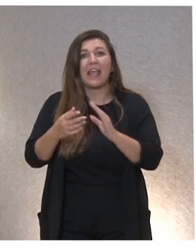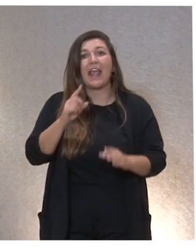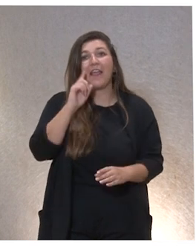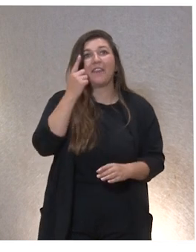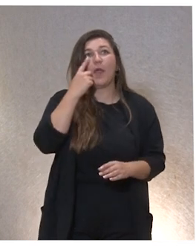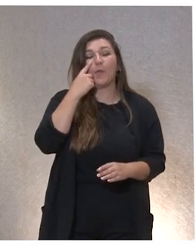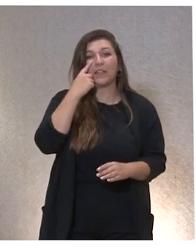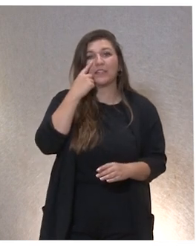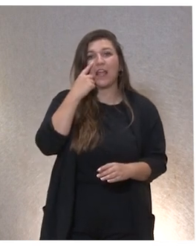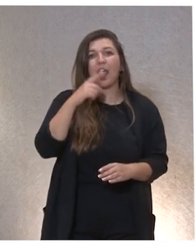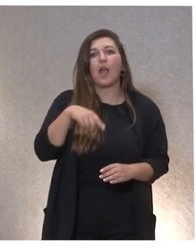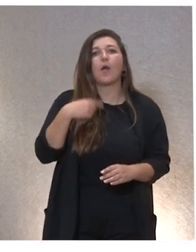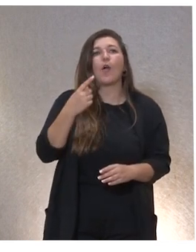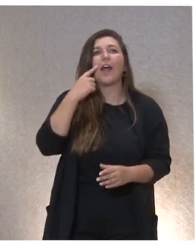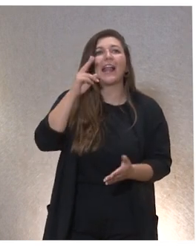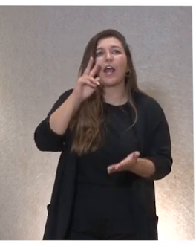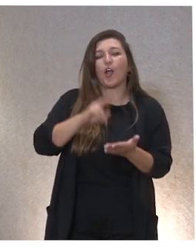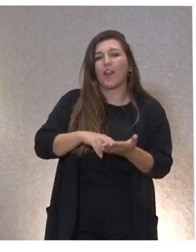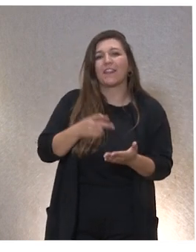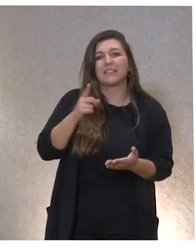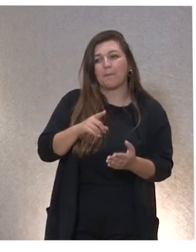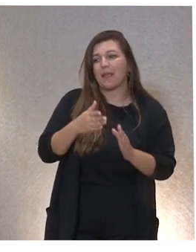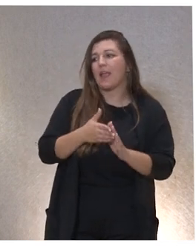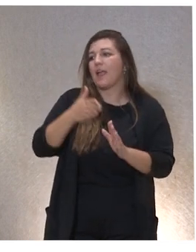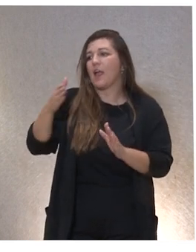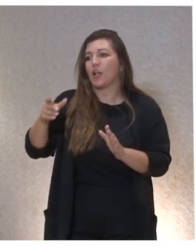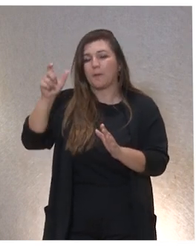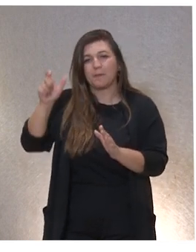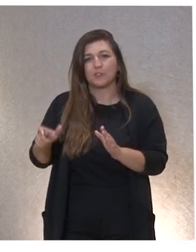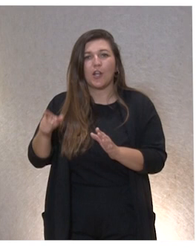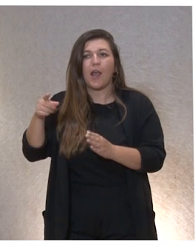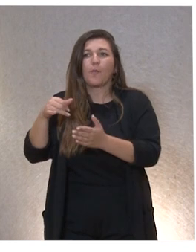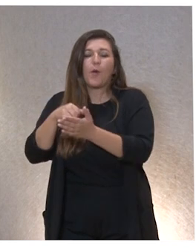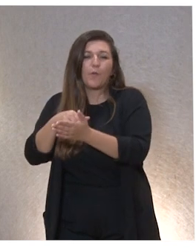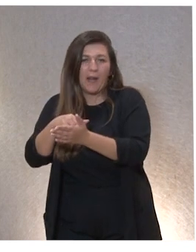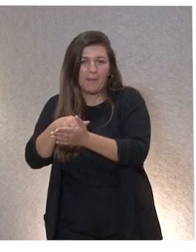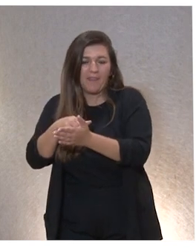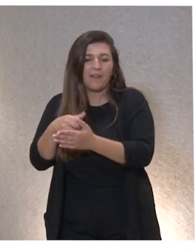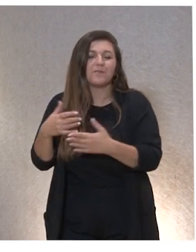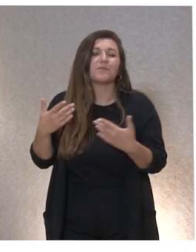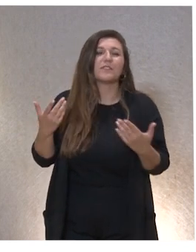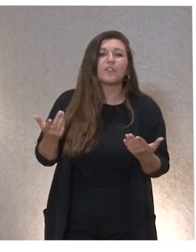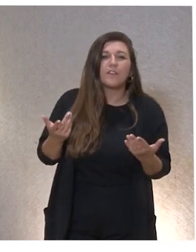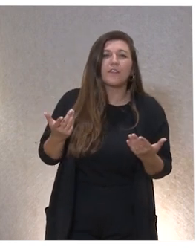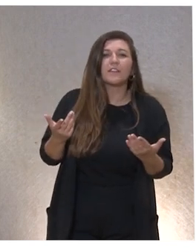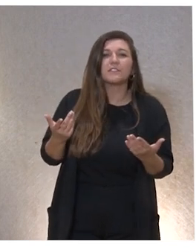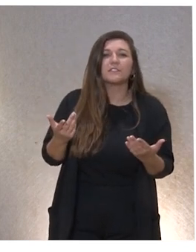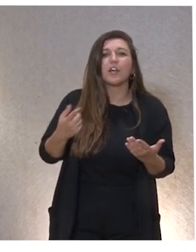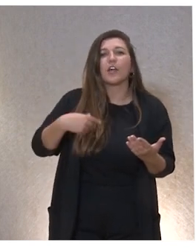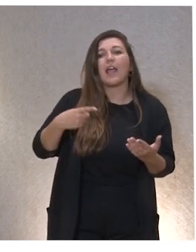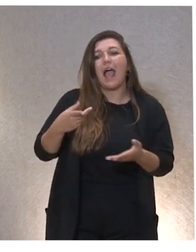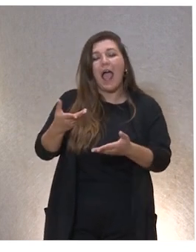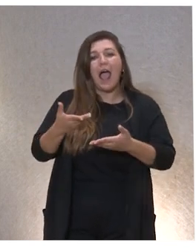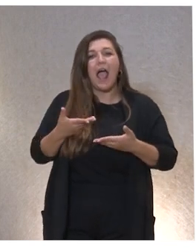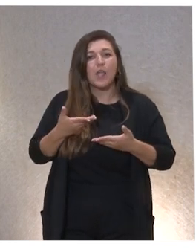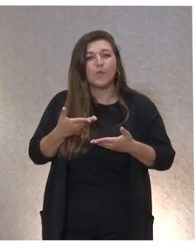de ella no vamos a reconocer tampoco a la otra persona cuando veamos sus vulnerabilidades ¿no? o sea que digamos que esto nos ayuda